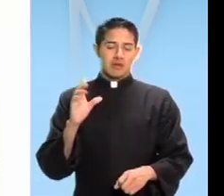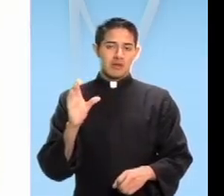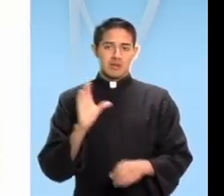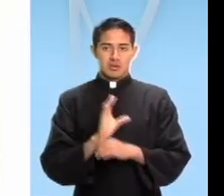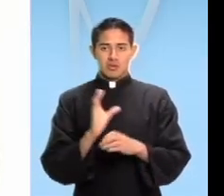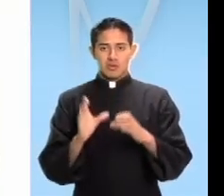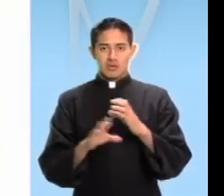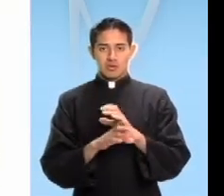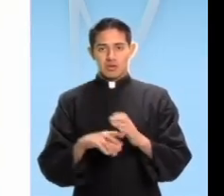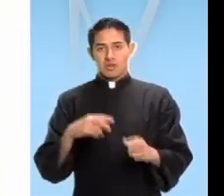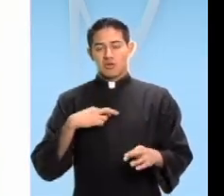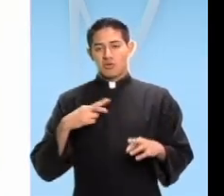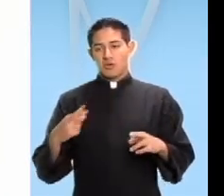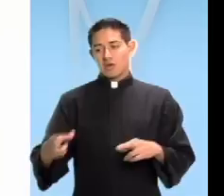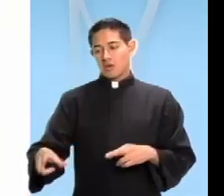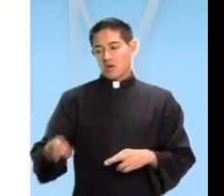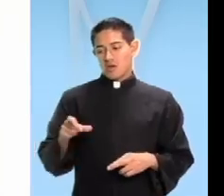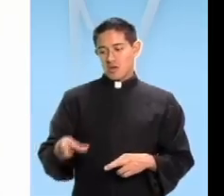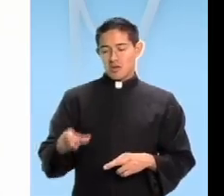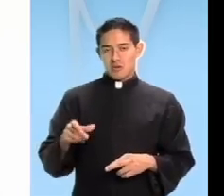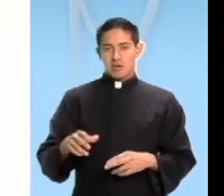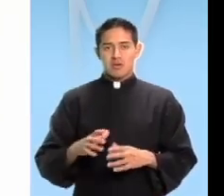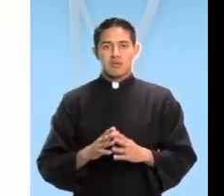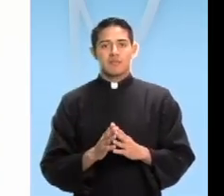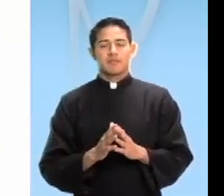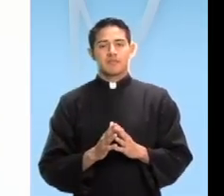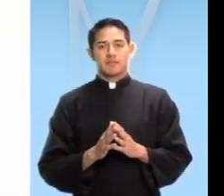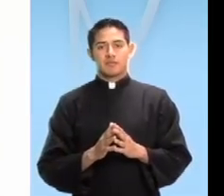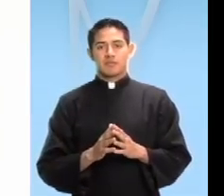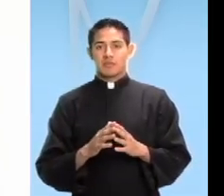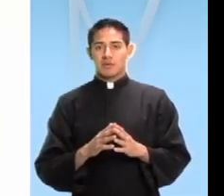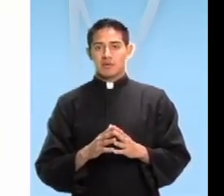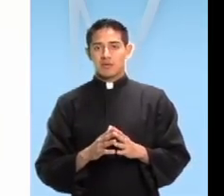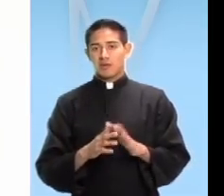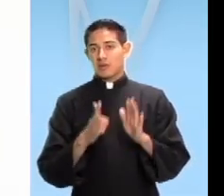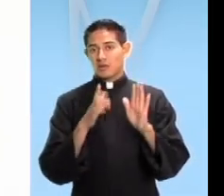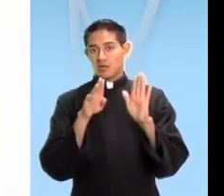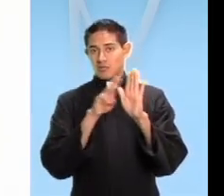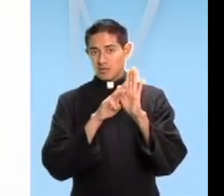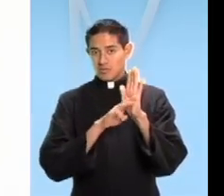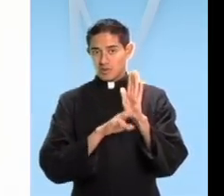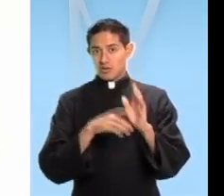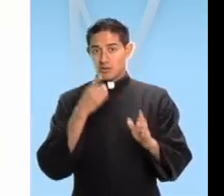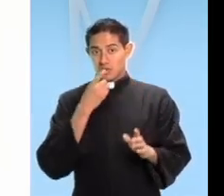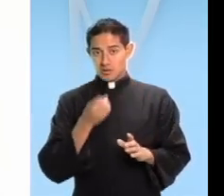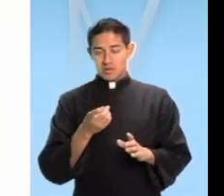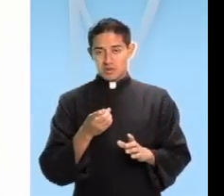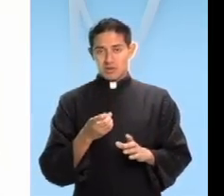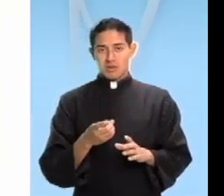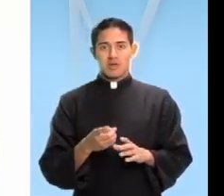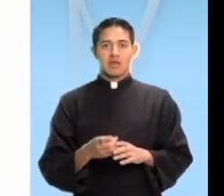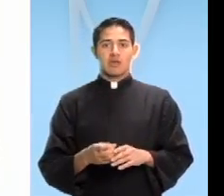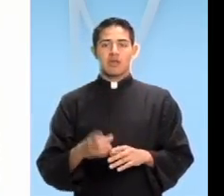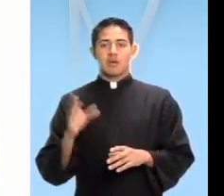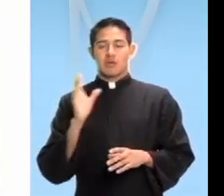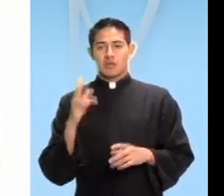decía que una vez que alguien haya robado solamente diera la cuarta parte. Pero Saqueo